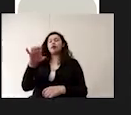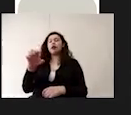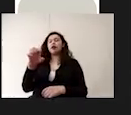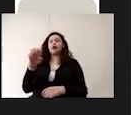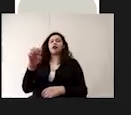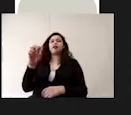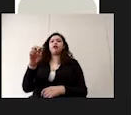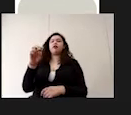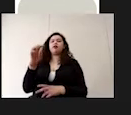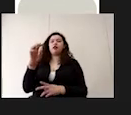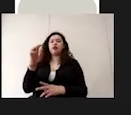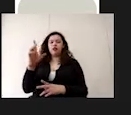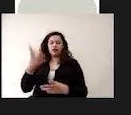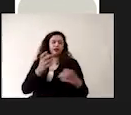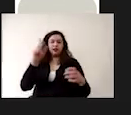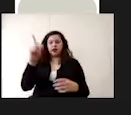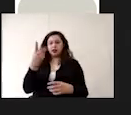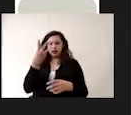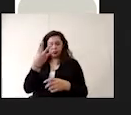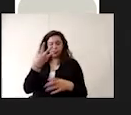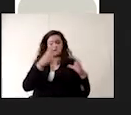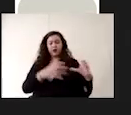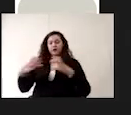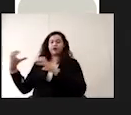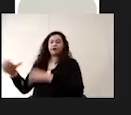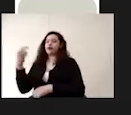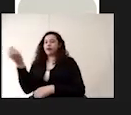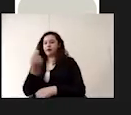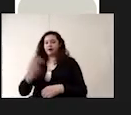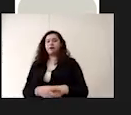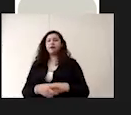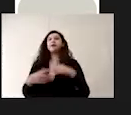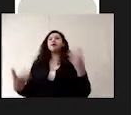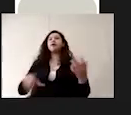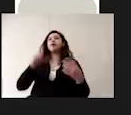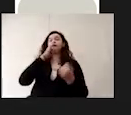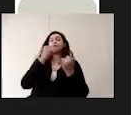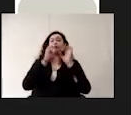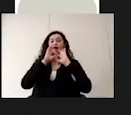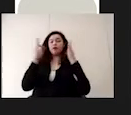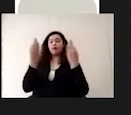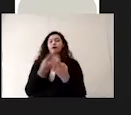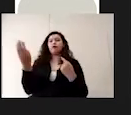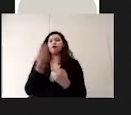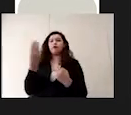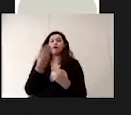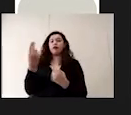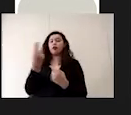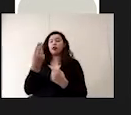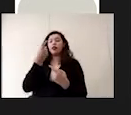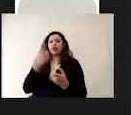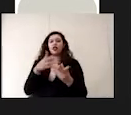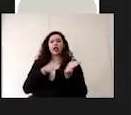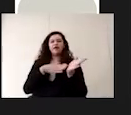necesitamos tres cubetas o tres baldes y de la misma manera necesitamos tres paños o jergas,